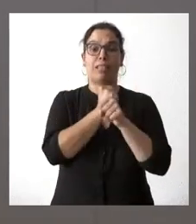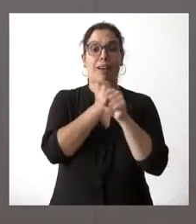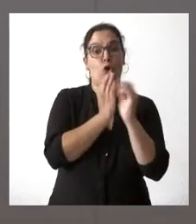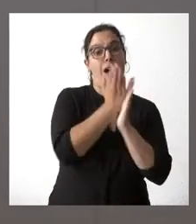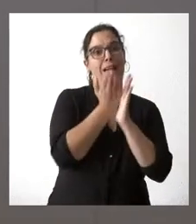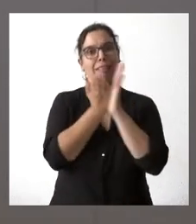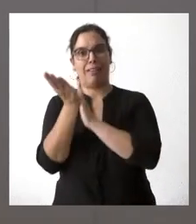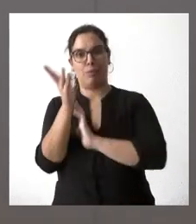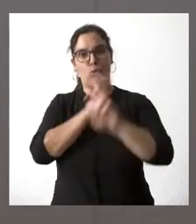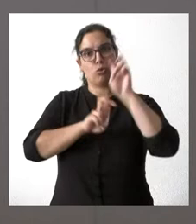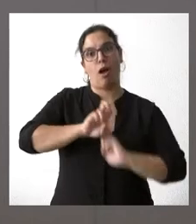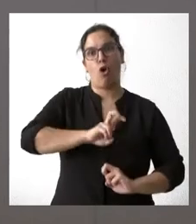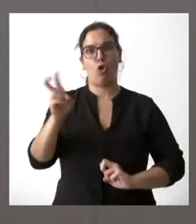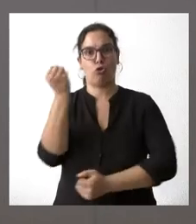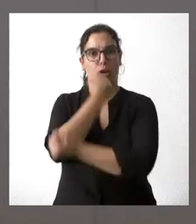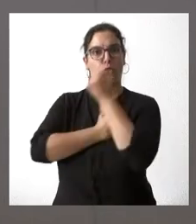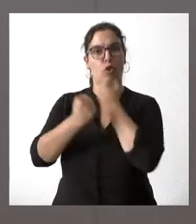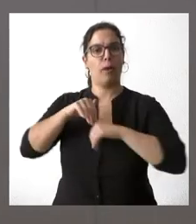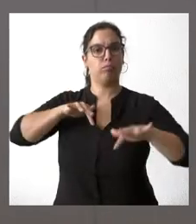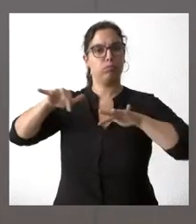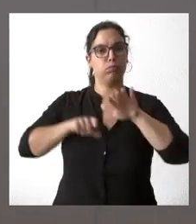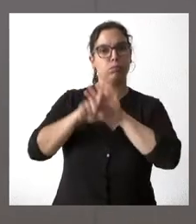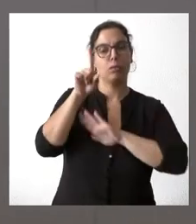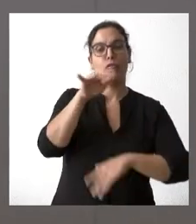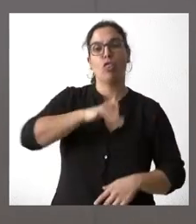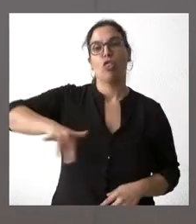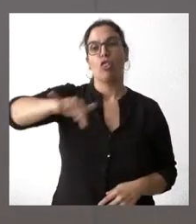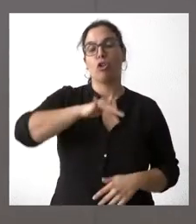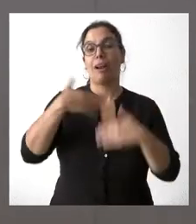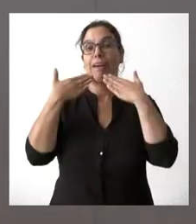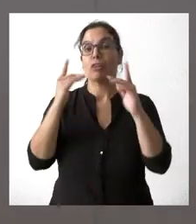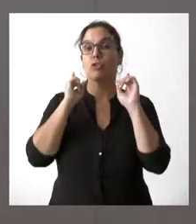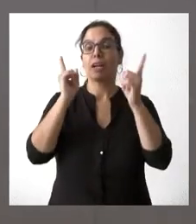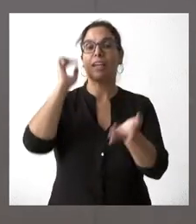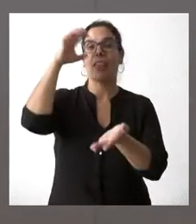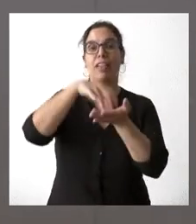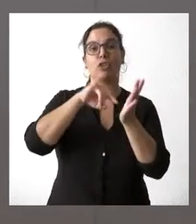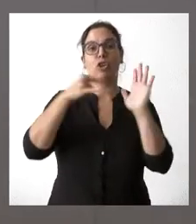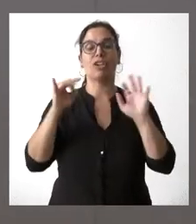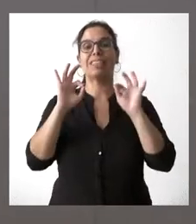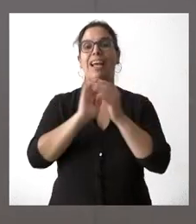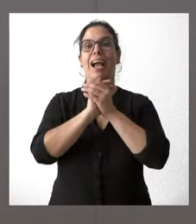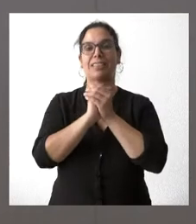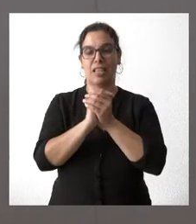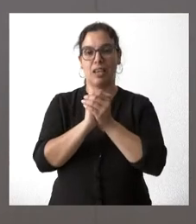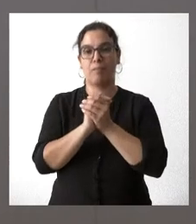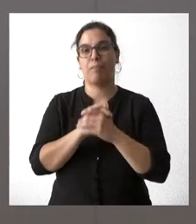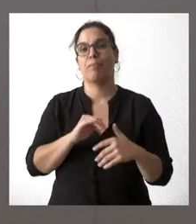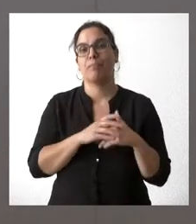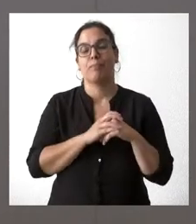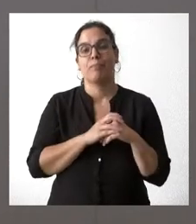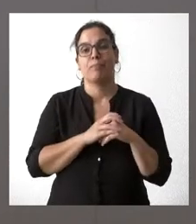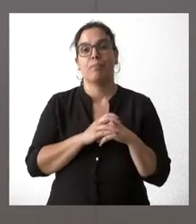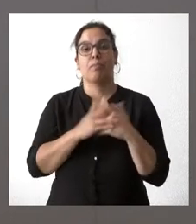alternativas económicas a la zona, en este caso a través de este centro tecnológico de la Castaña, con el